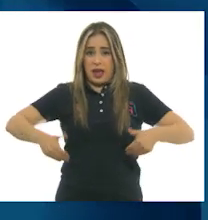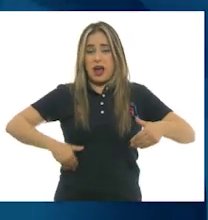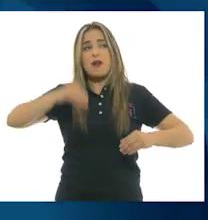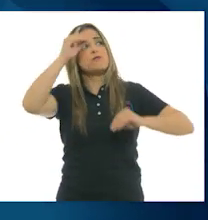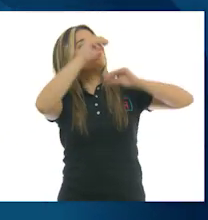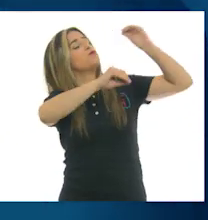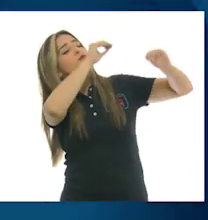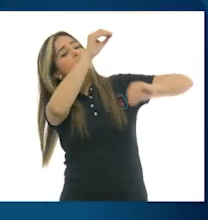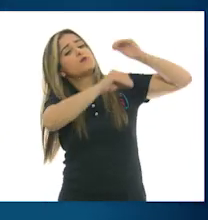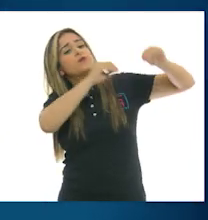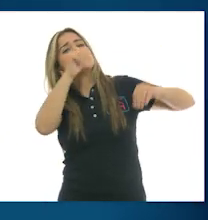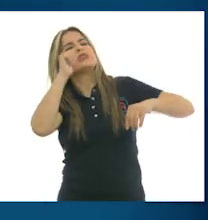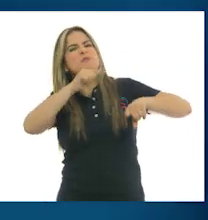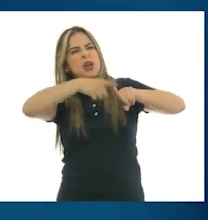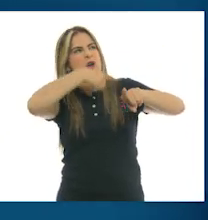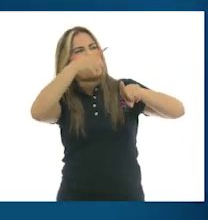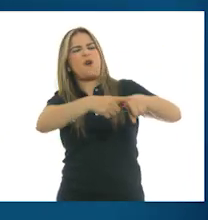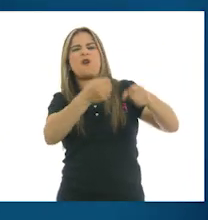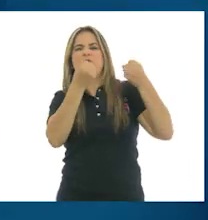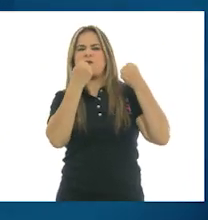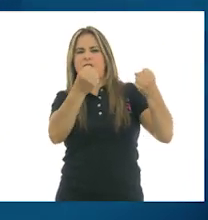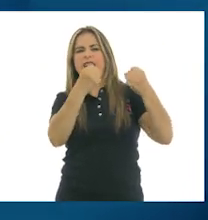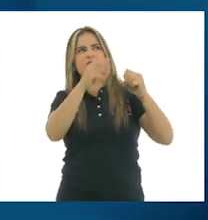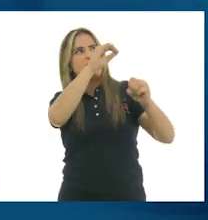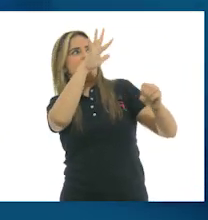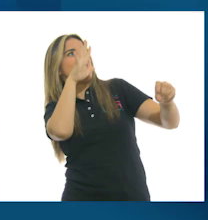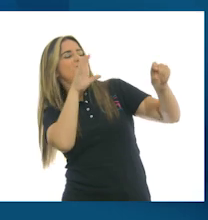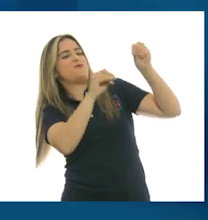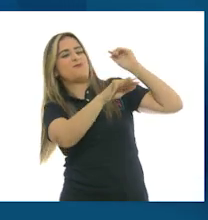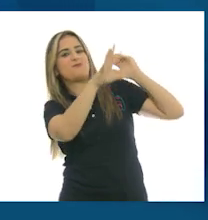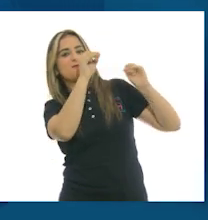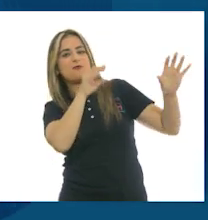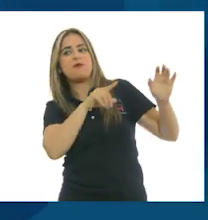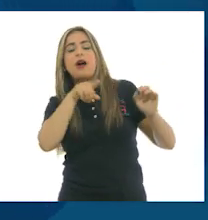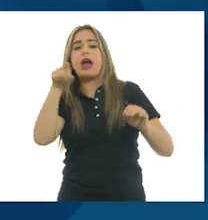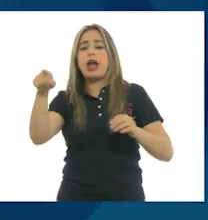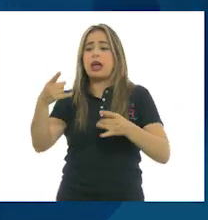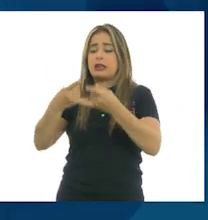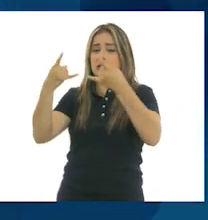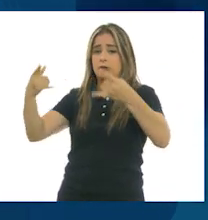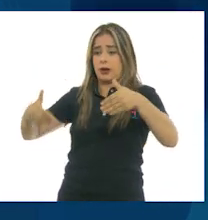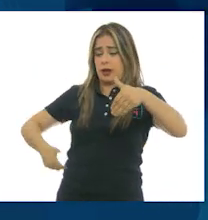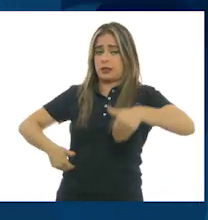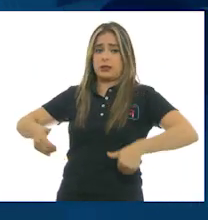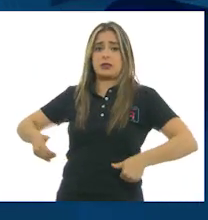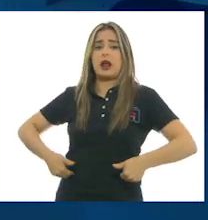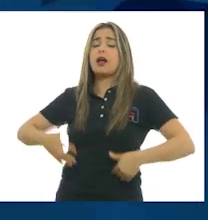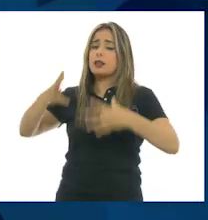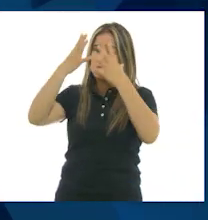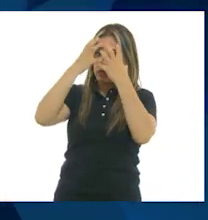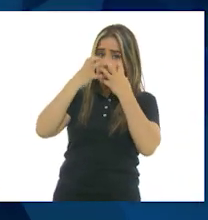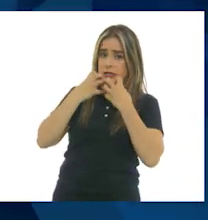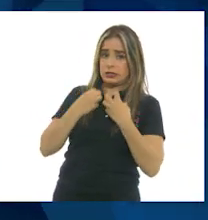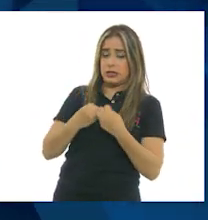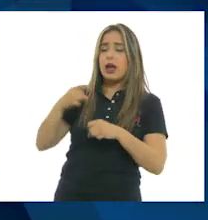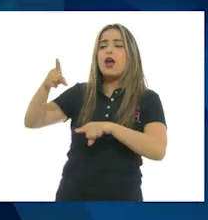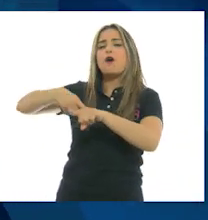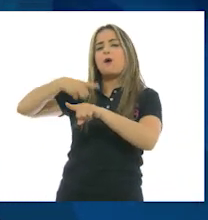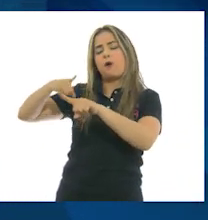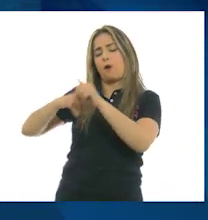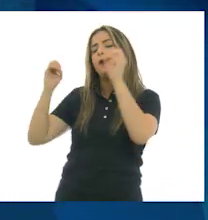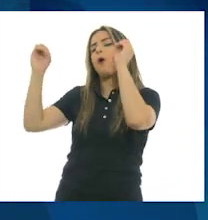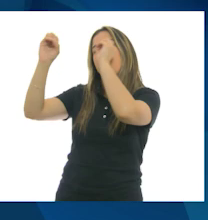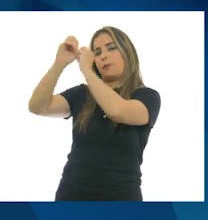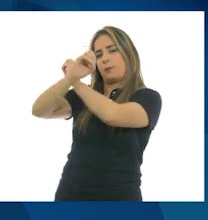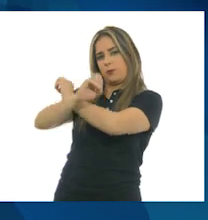luminosos, mientras que en la tragedia los colores son oscurecidos. Así